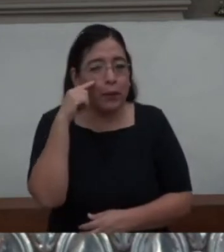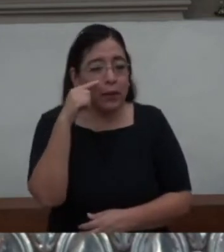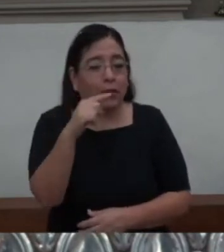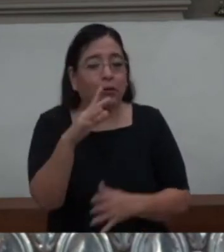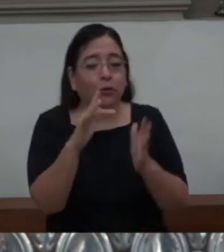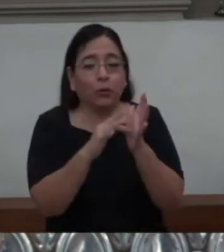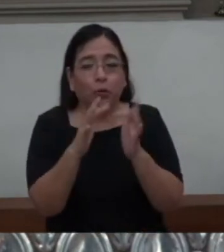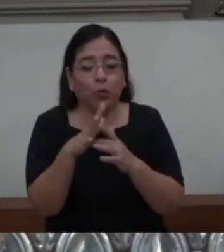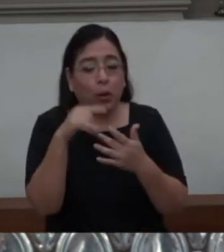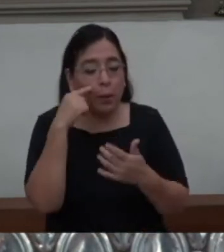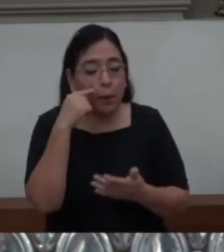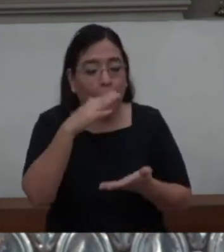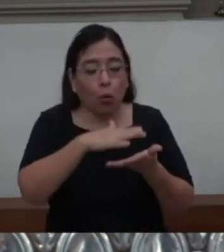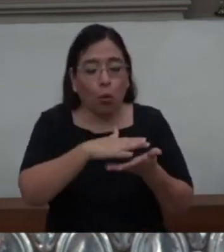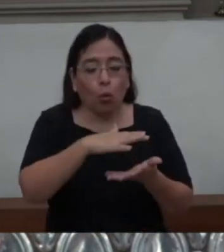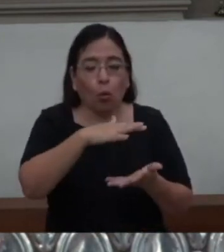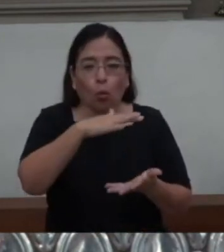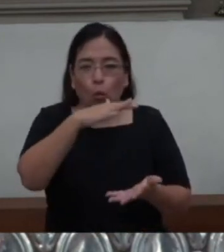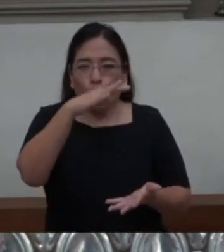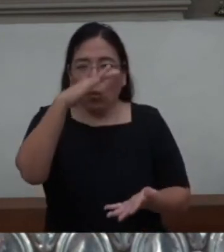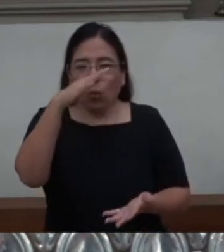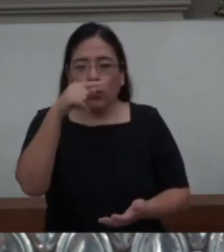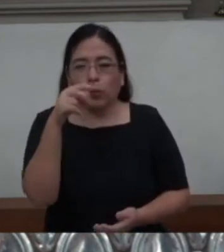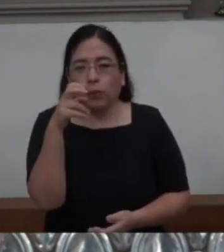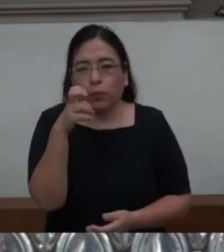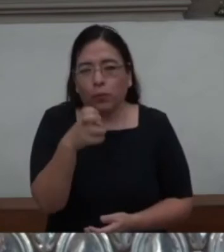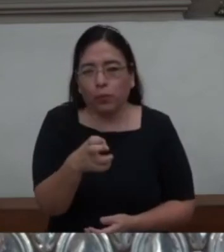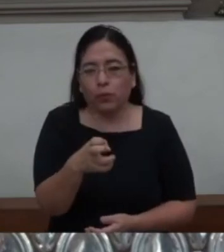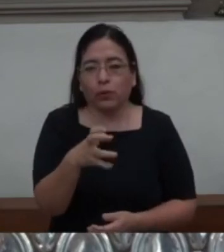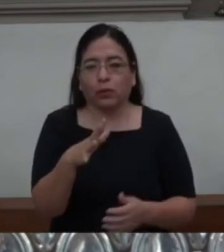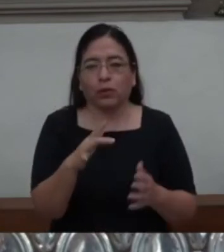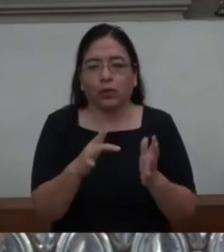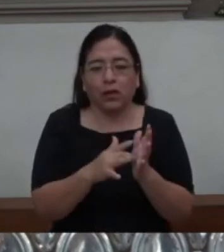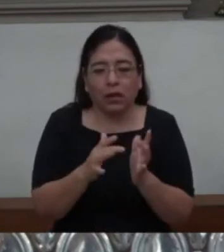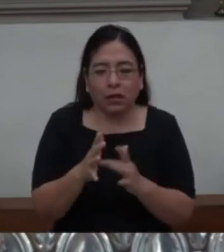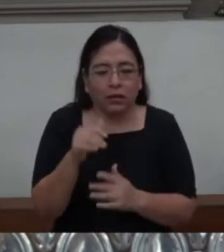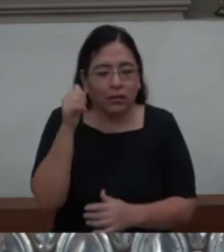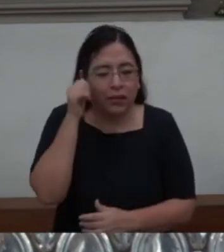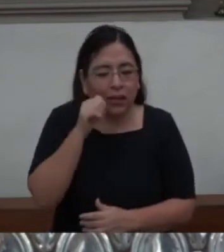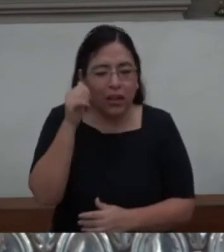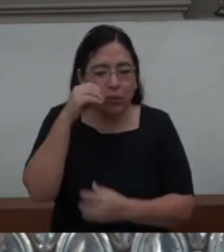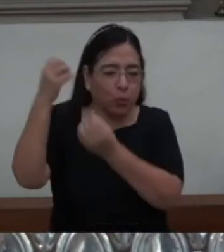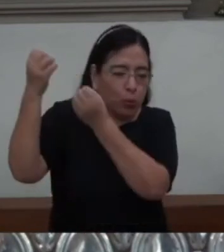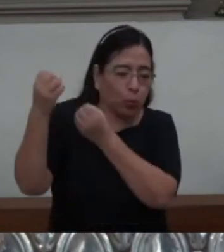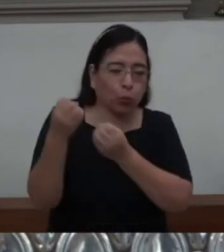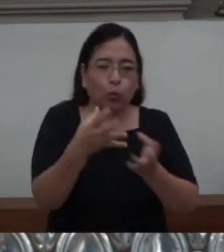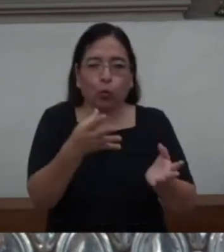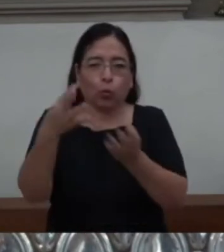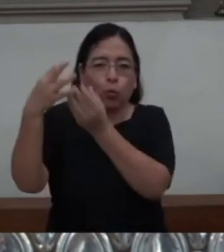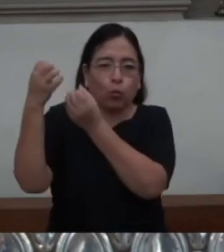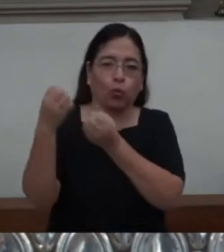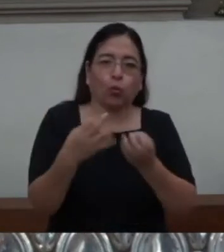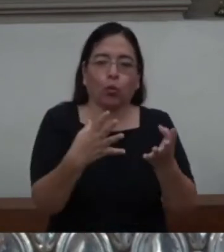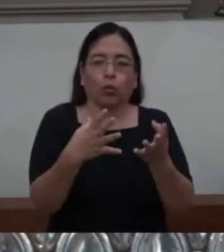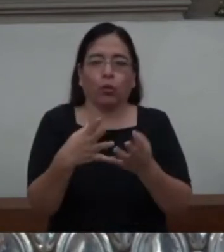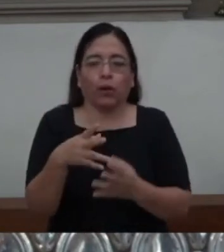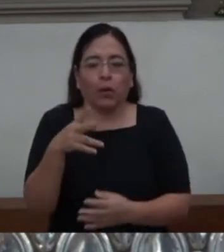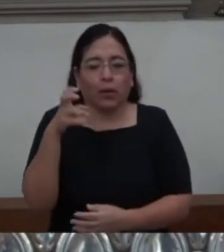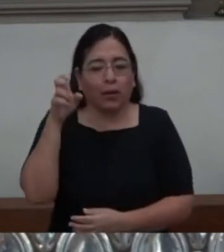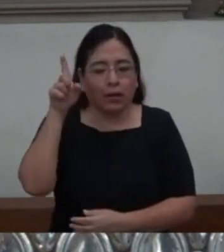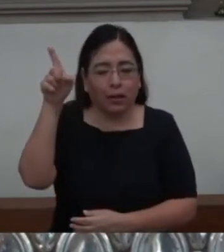siempre multiplica. Jesús siempre se excede. Es grande en